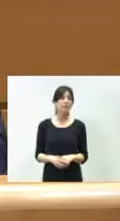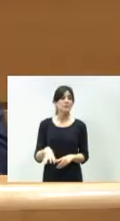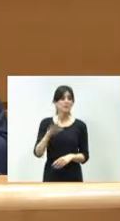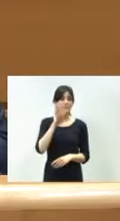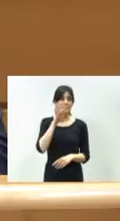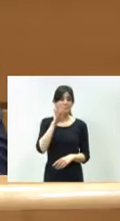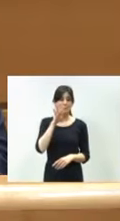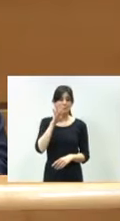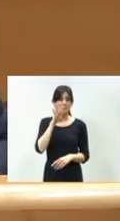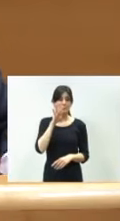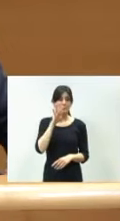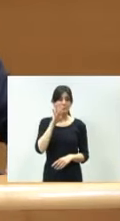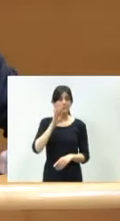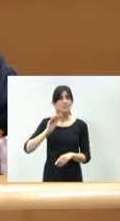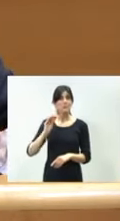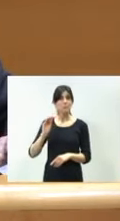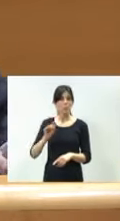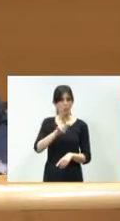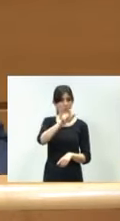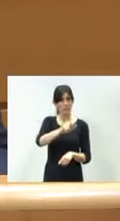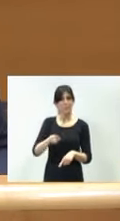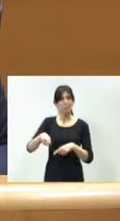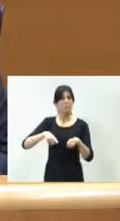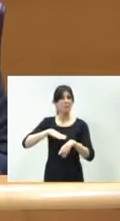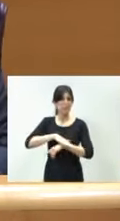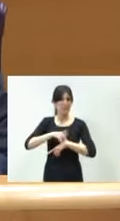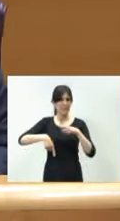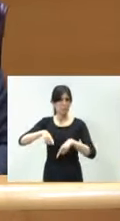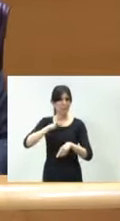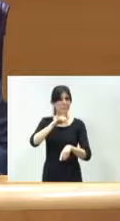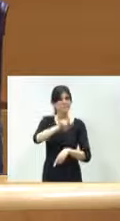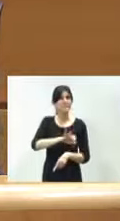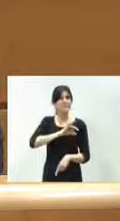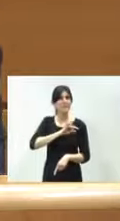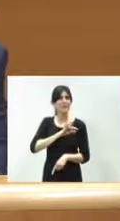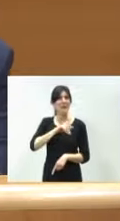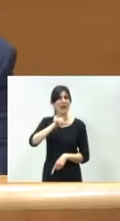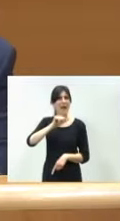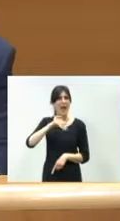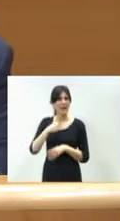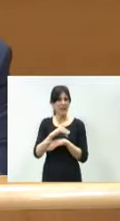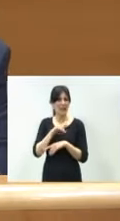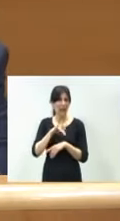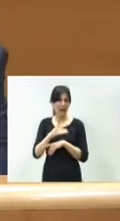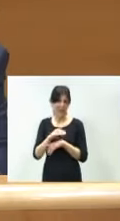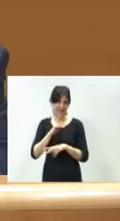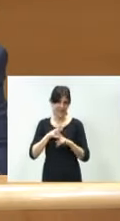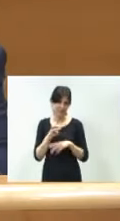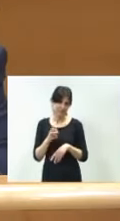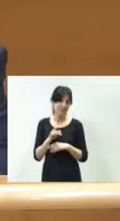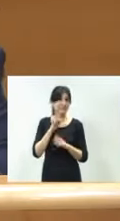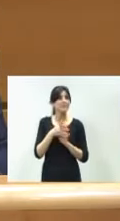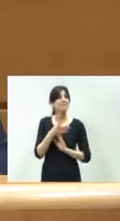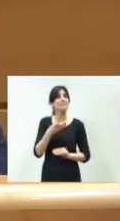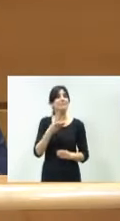Le corresponde formular la siguiente pregunta al ministro de Transportes, al senador, la calle, la calle. Tiene la palabra, señoría. Sí,